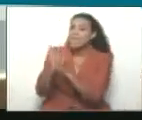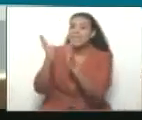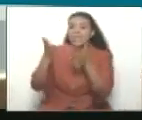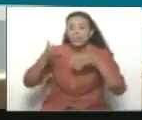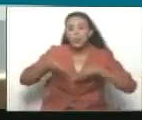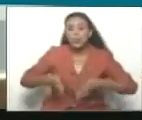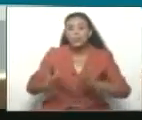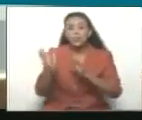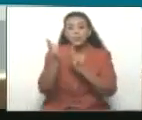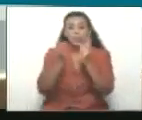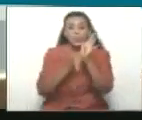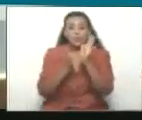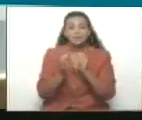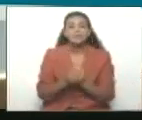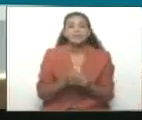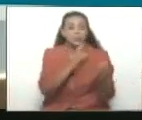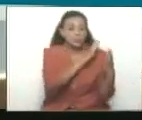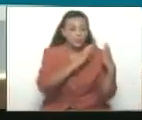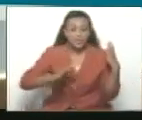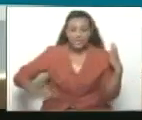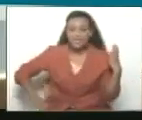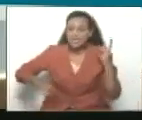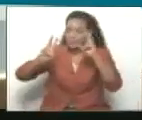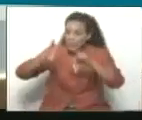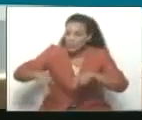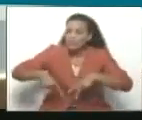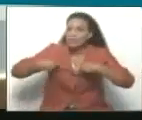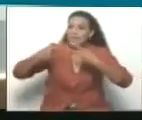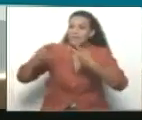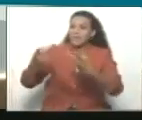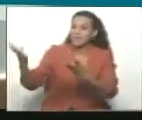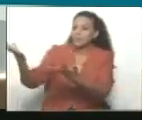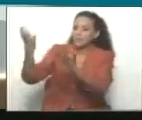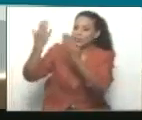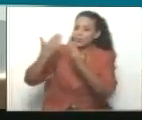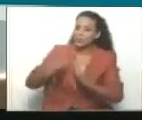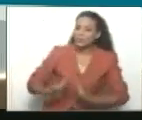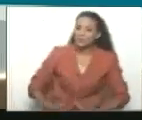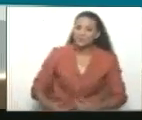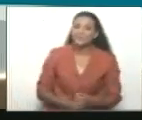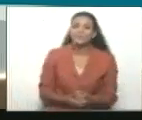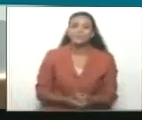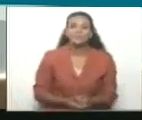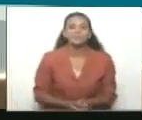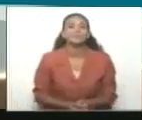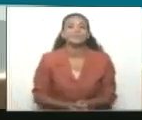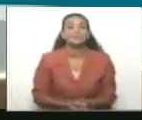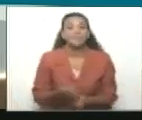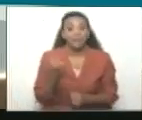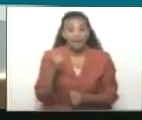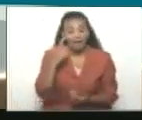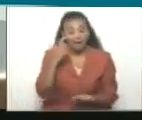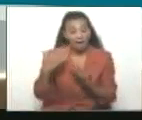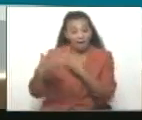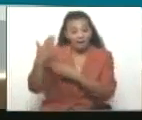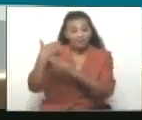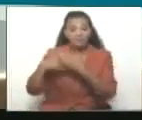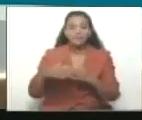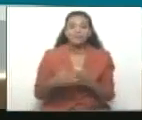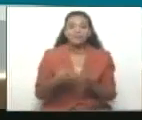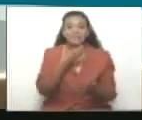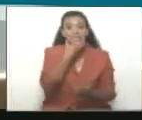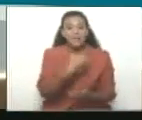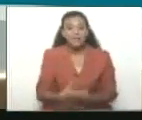bendiciones de Cristo Redentor. ¿Ah? Bueno, hemos tenido navidades